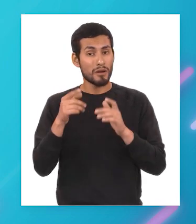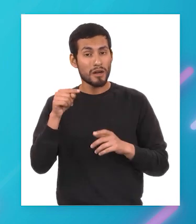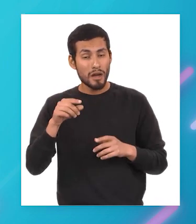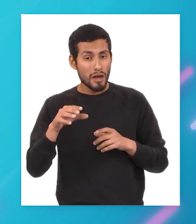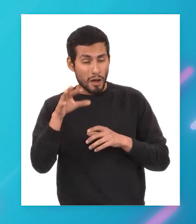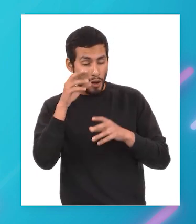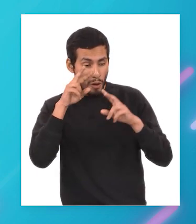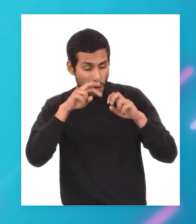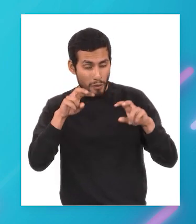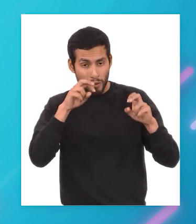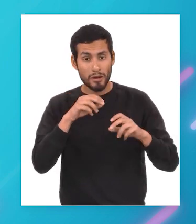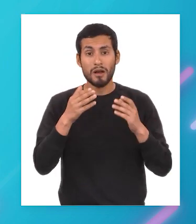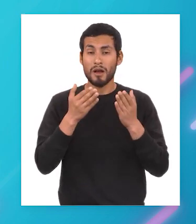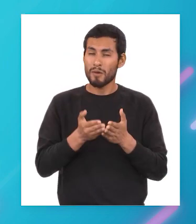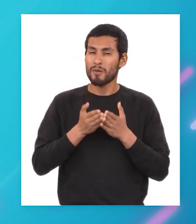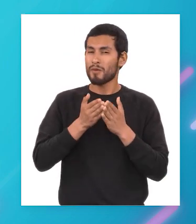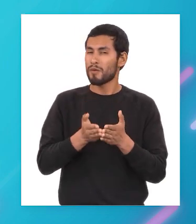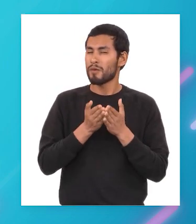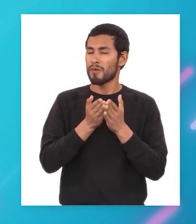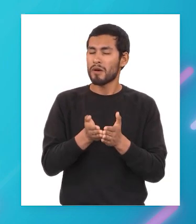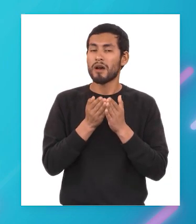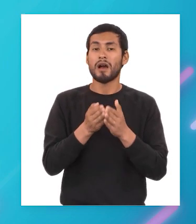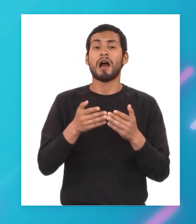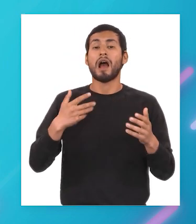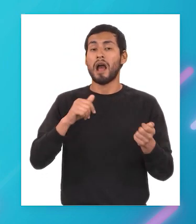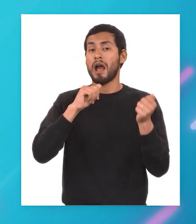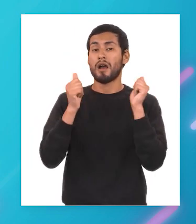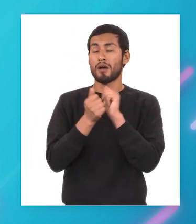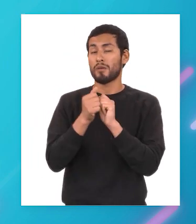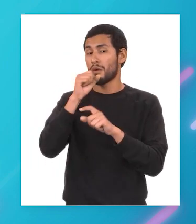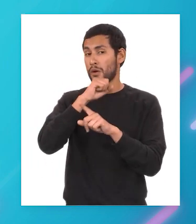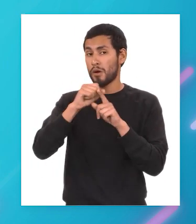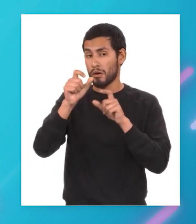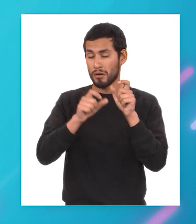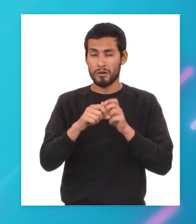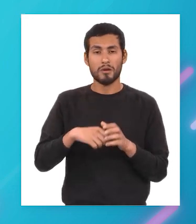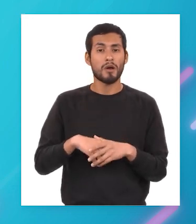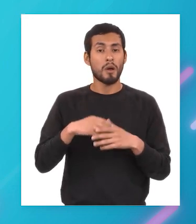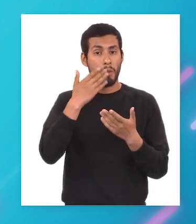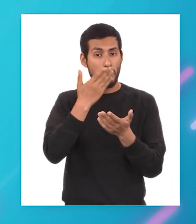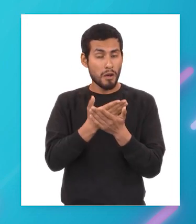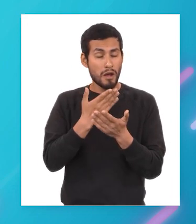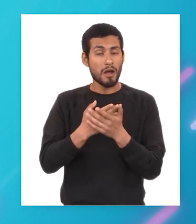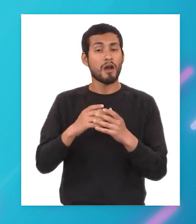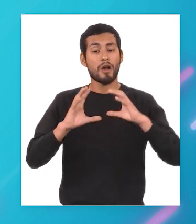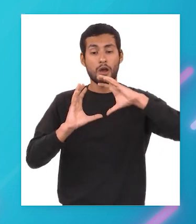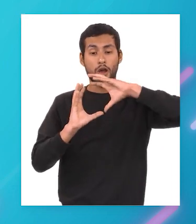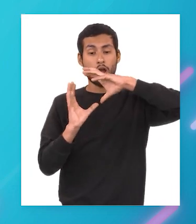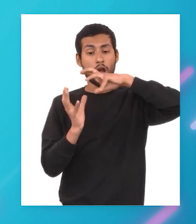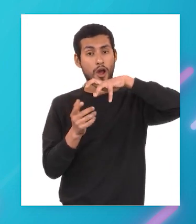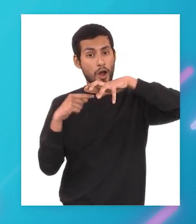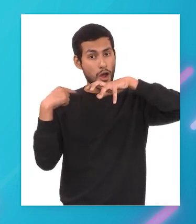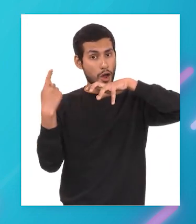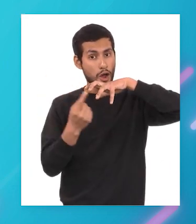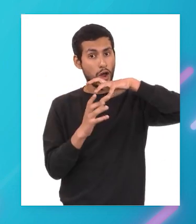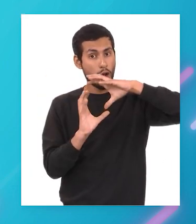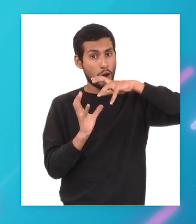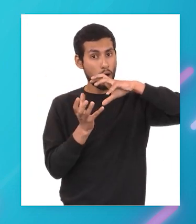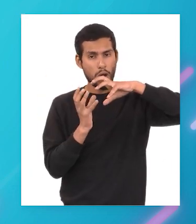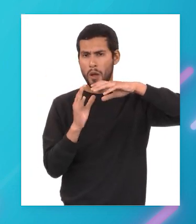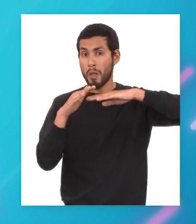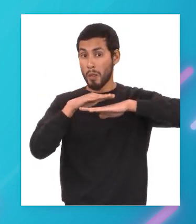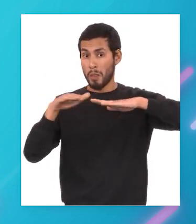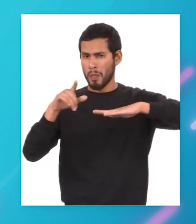exploradores con sus navegaciones trajeron cambios a la sociedad se logró probar la especificidad de la tierra además